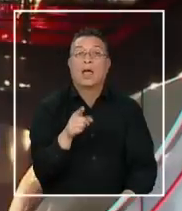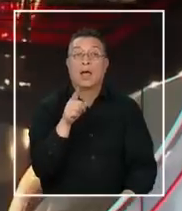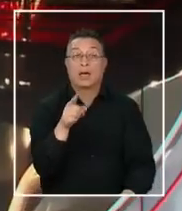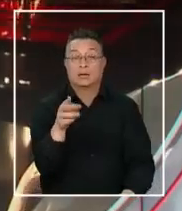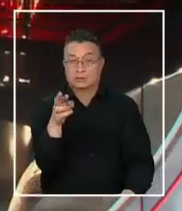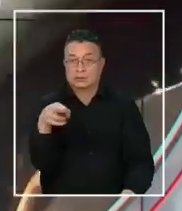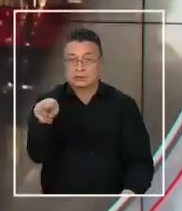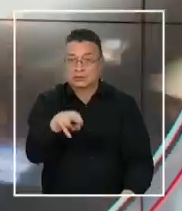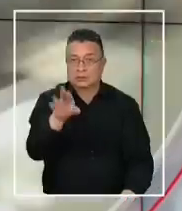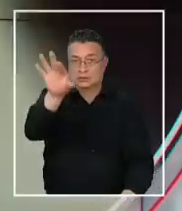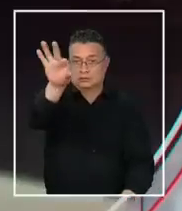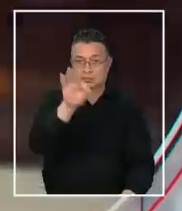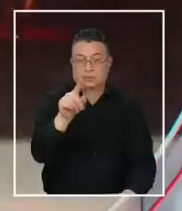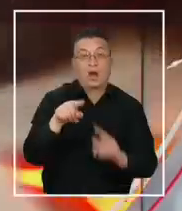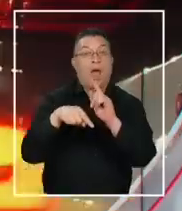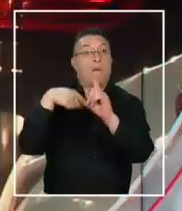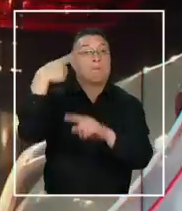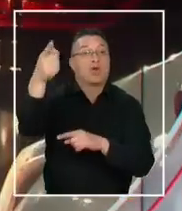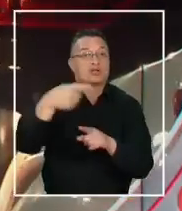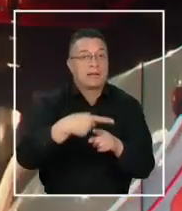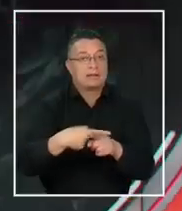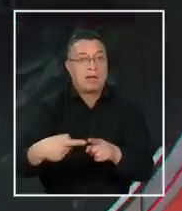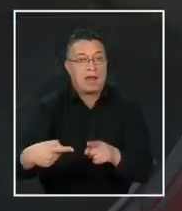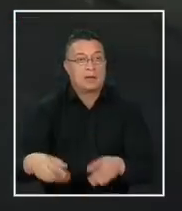reformalizados la próxima semana.